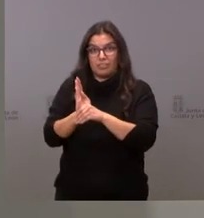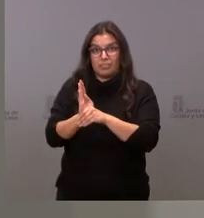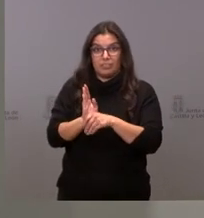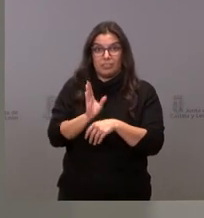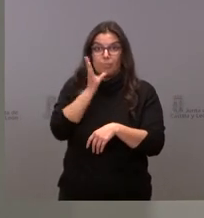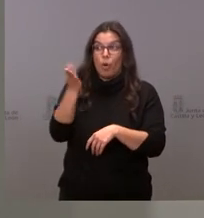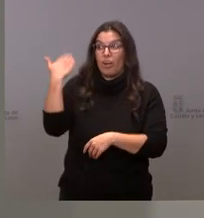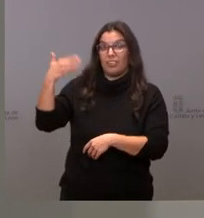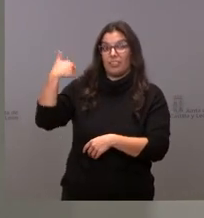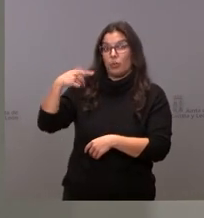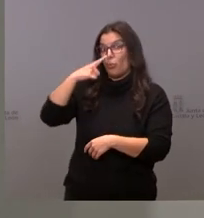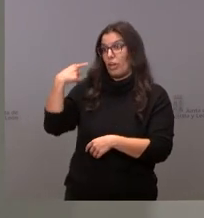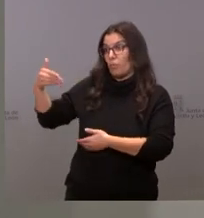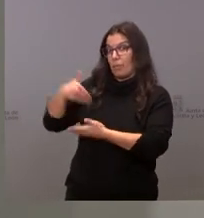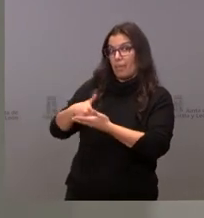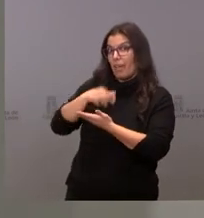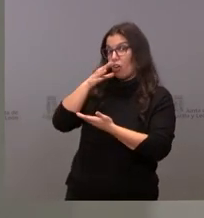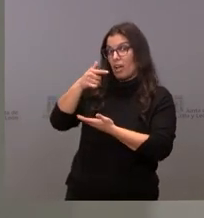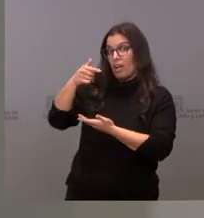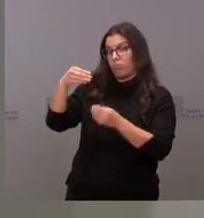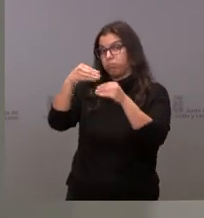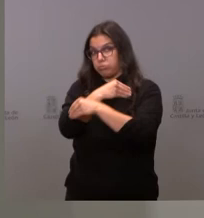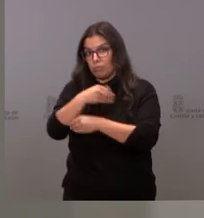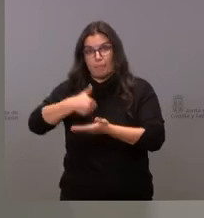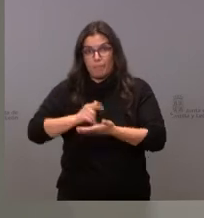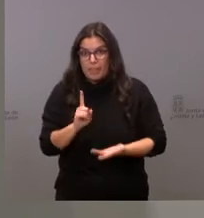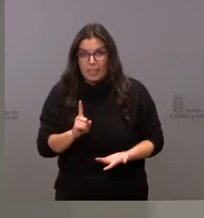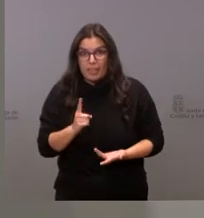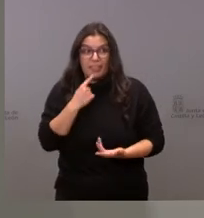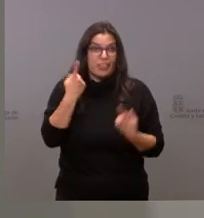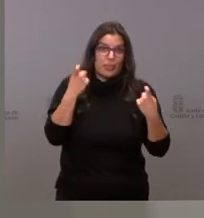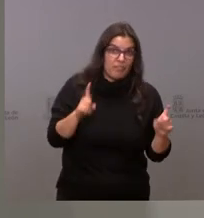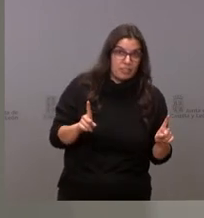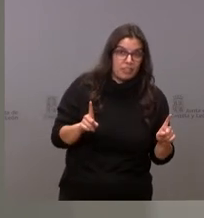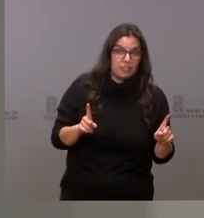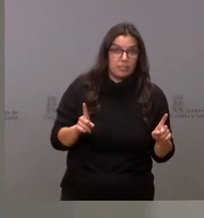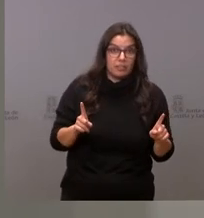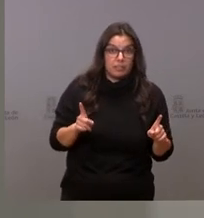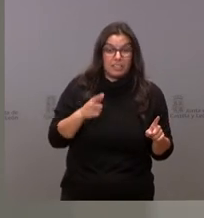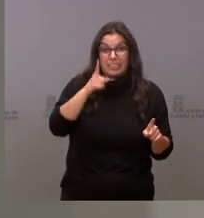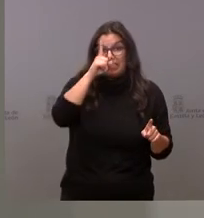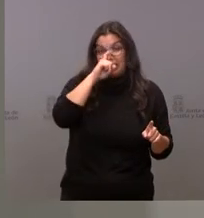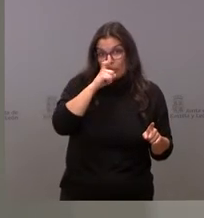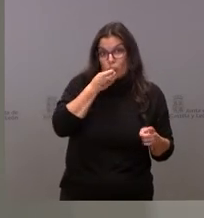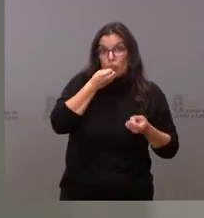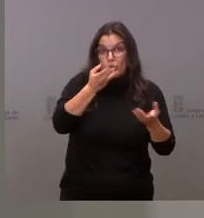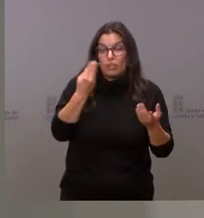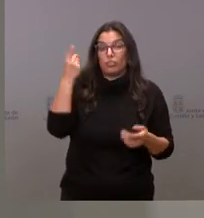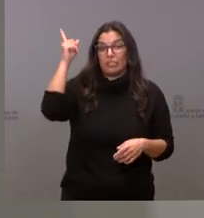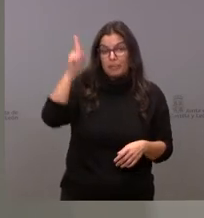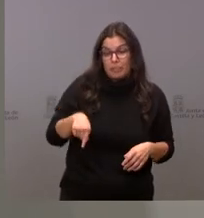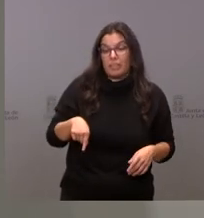hace un año ahora resulta que no es necesario pero es que quiero recordar las intervenciones también